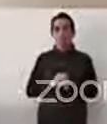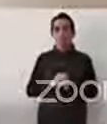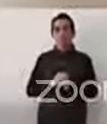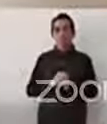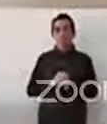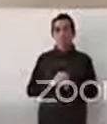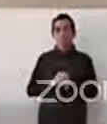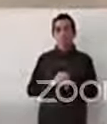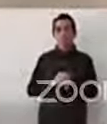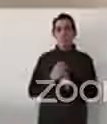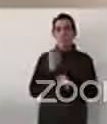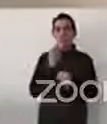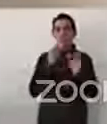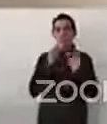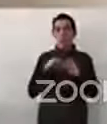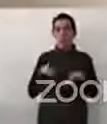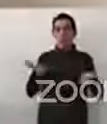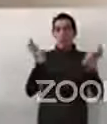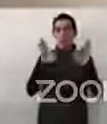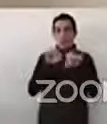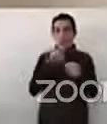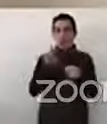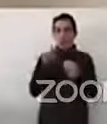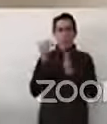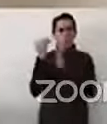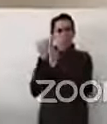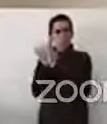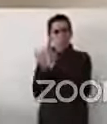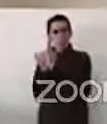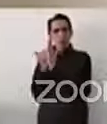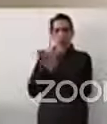para crear sus políticas públicas, porque